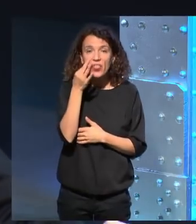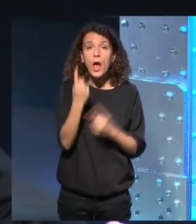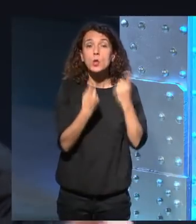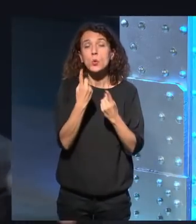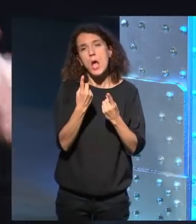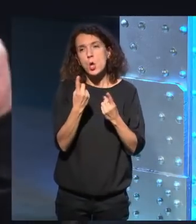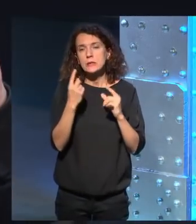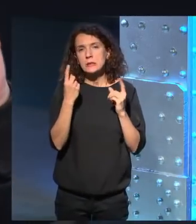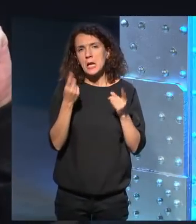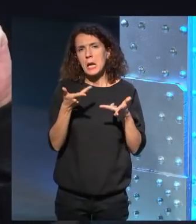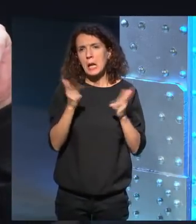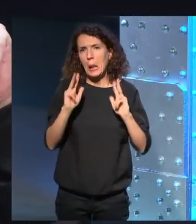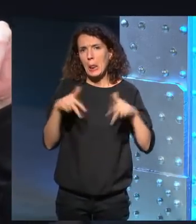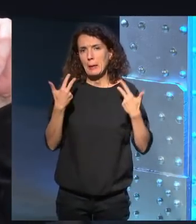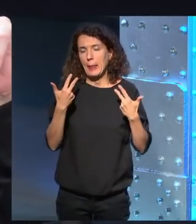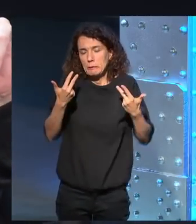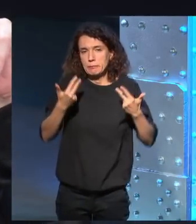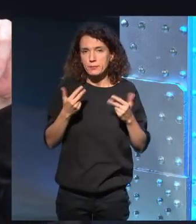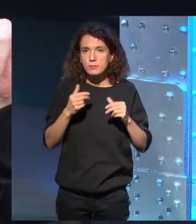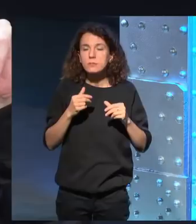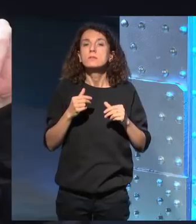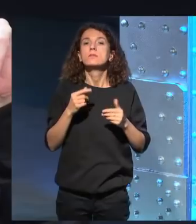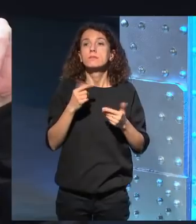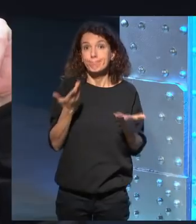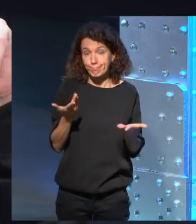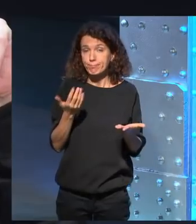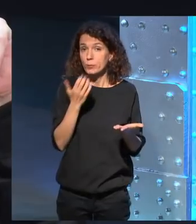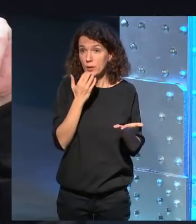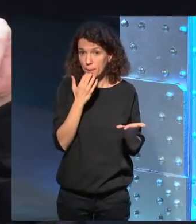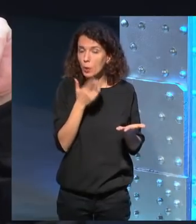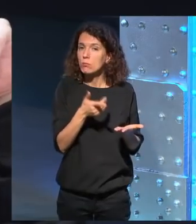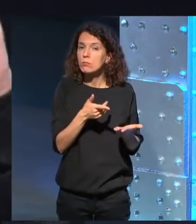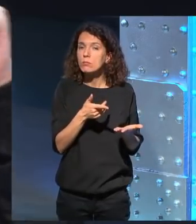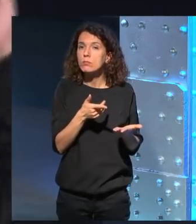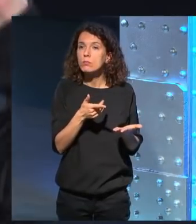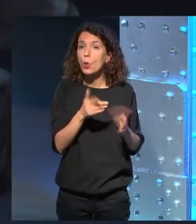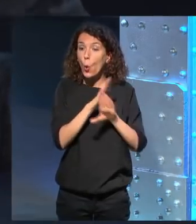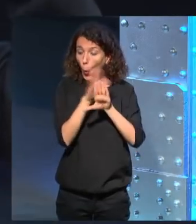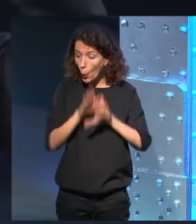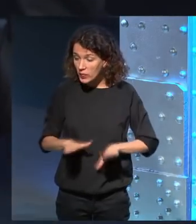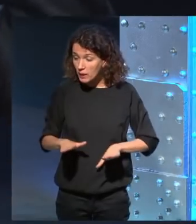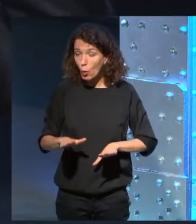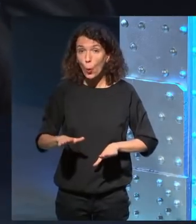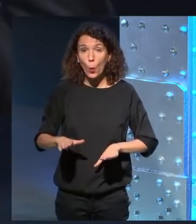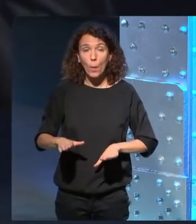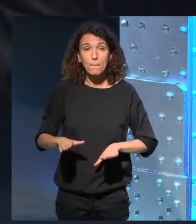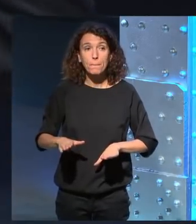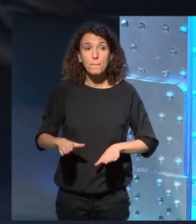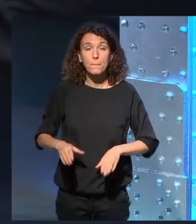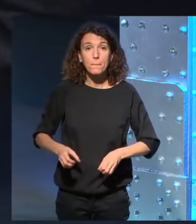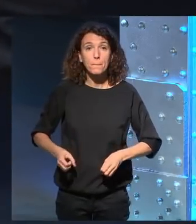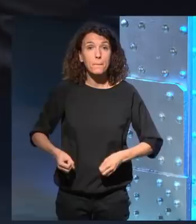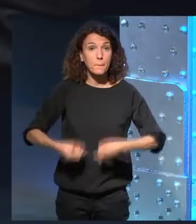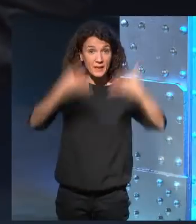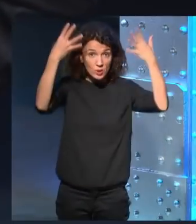algunas libertades porque desde la el último piso digamos de donde